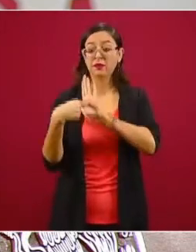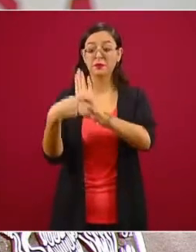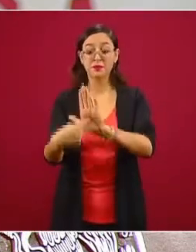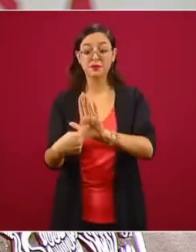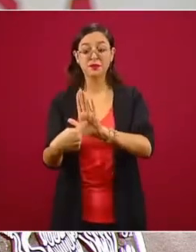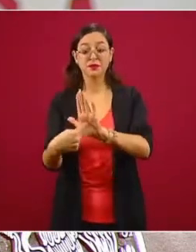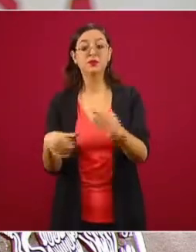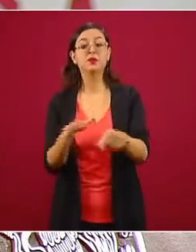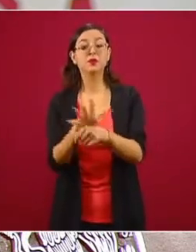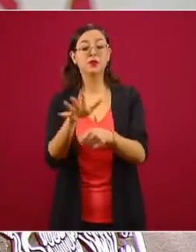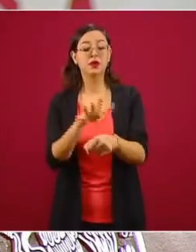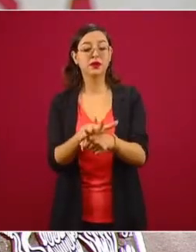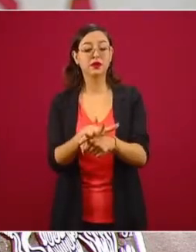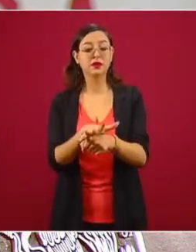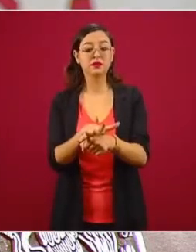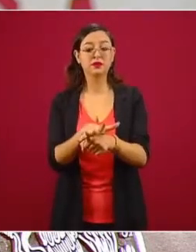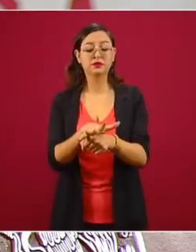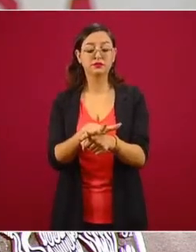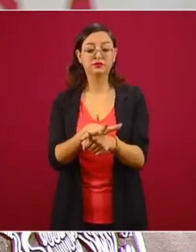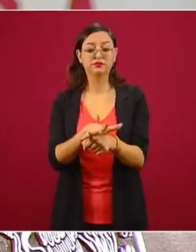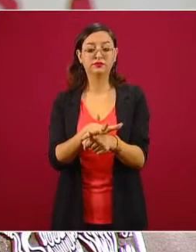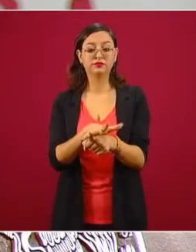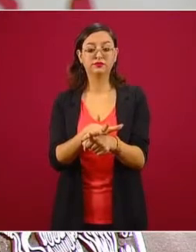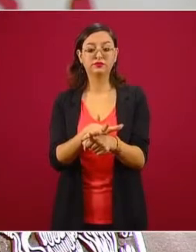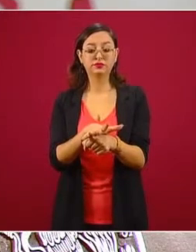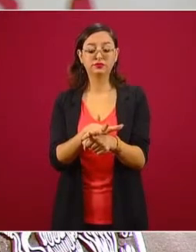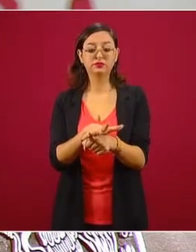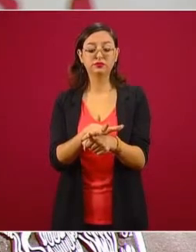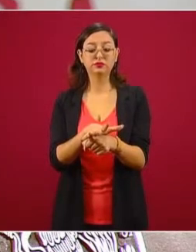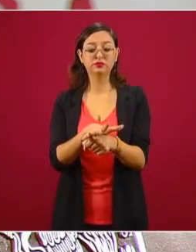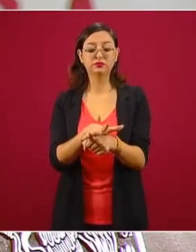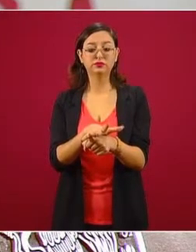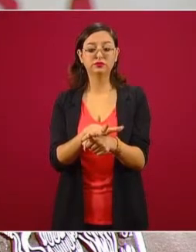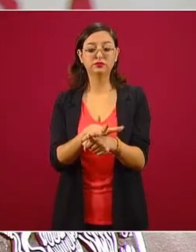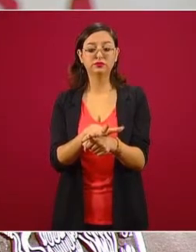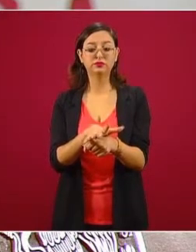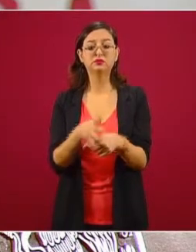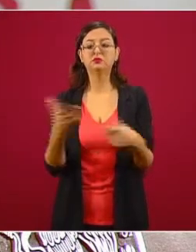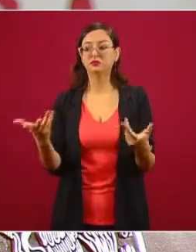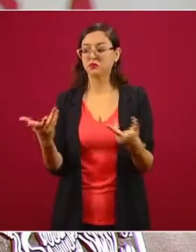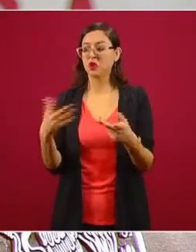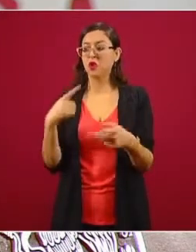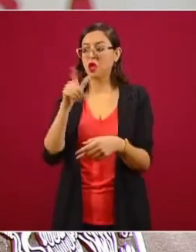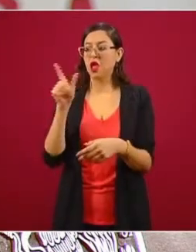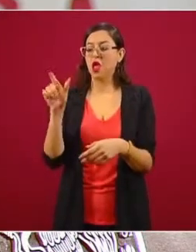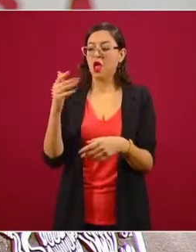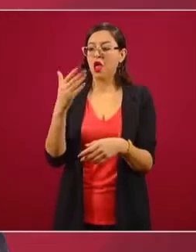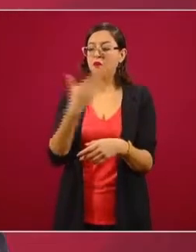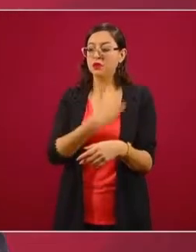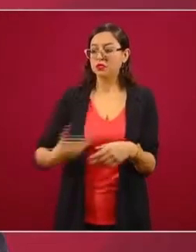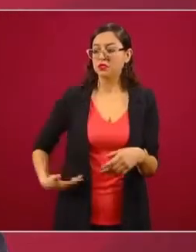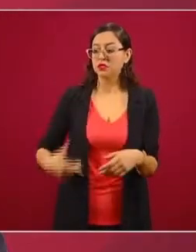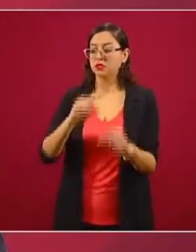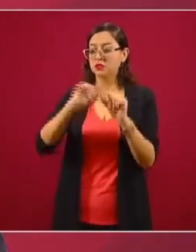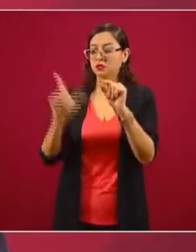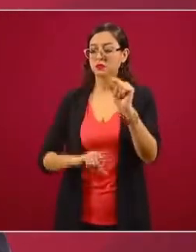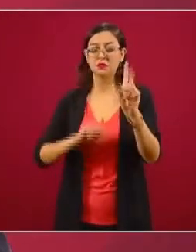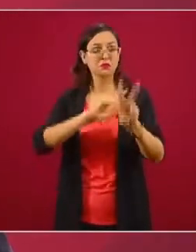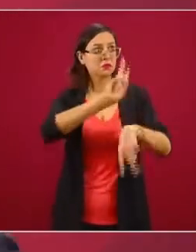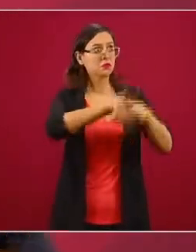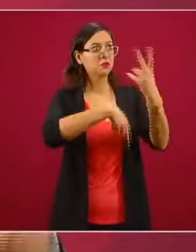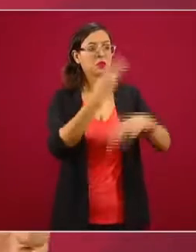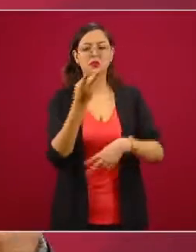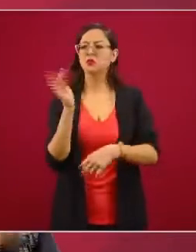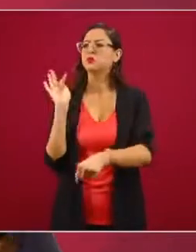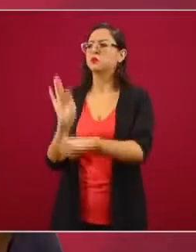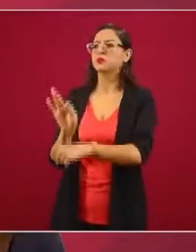mi visita, porque